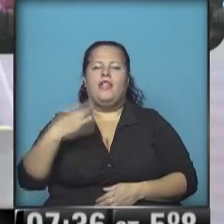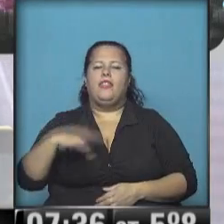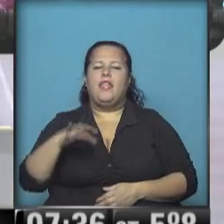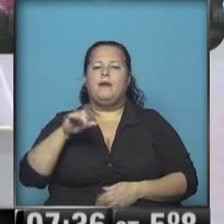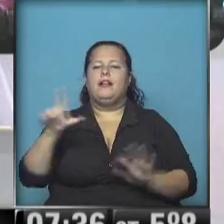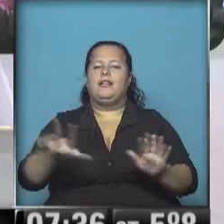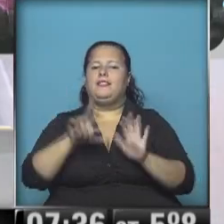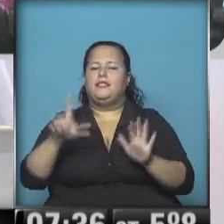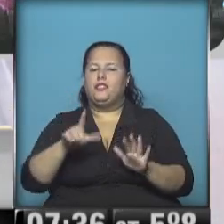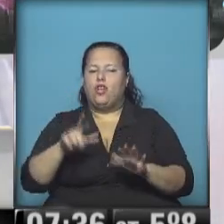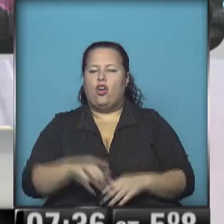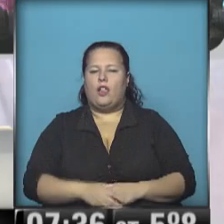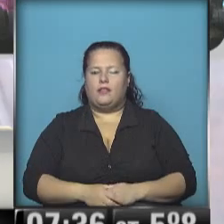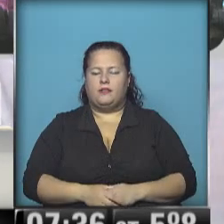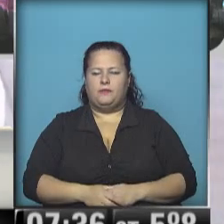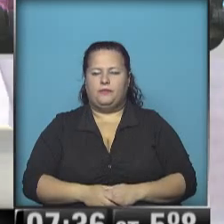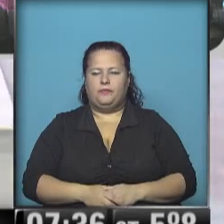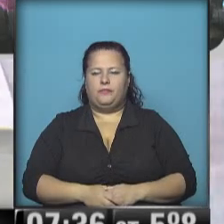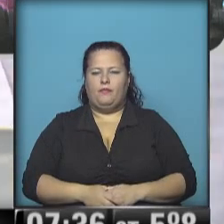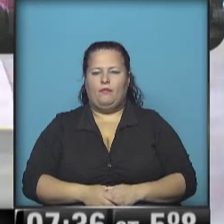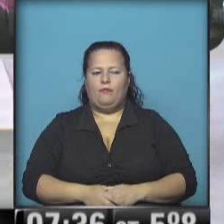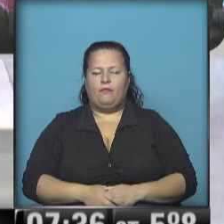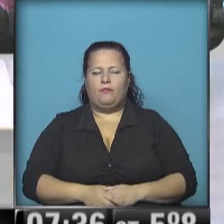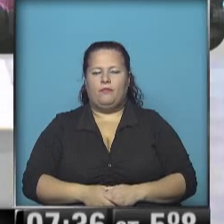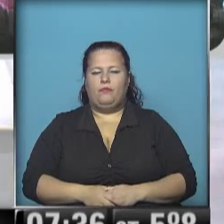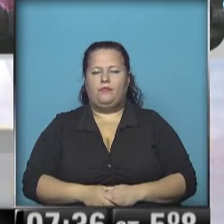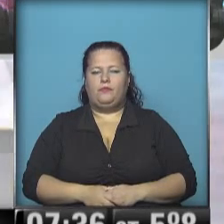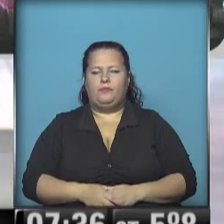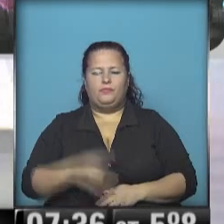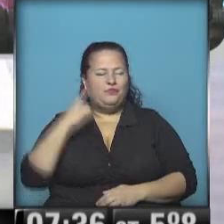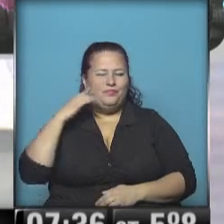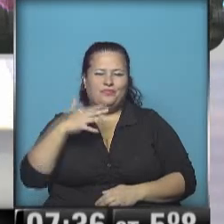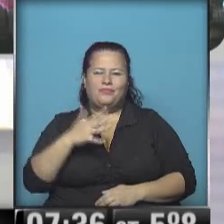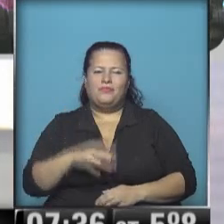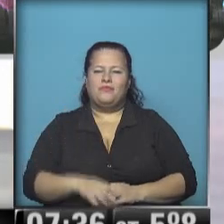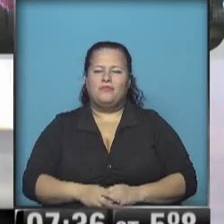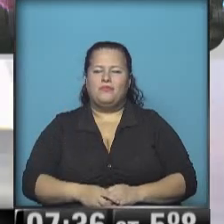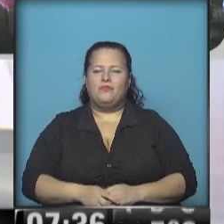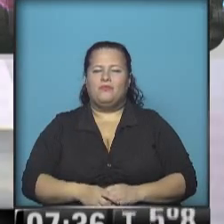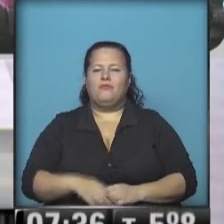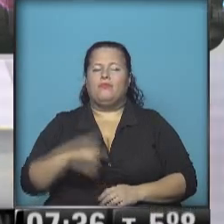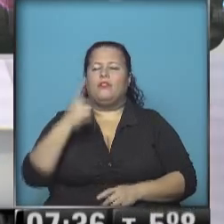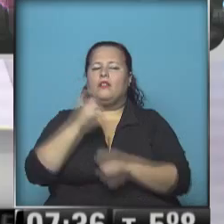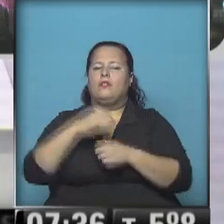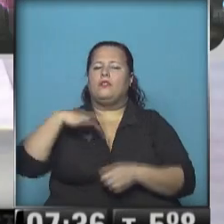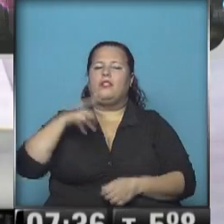siete horas, de un jornal de siete horas, con lo cual cada trabajador va a estar premiado mensualmente tres mil quinientos pesos.